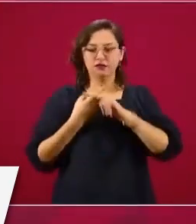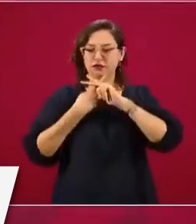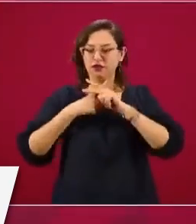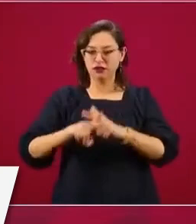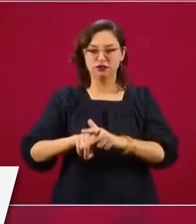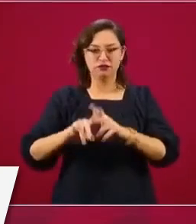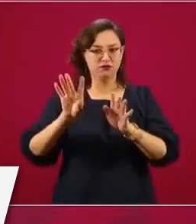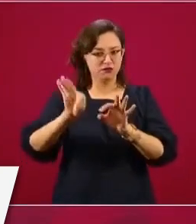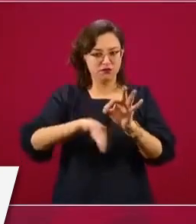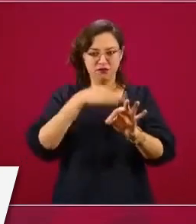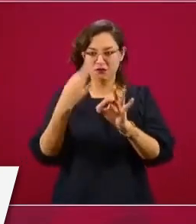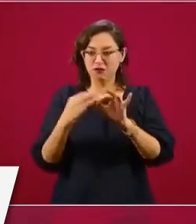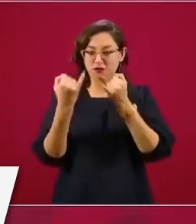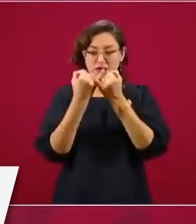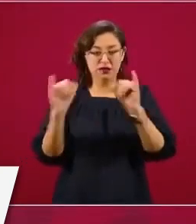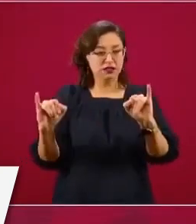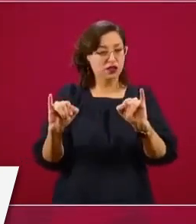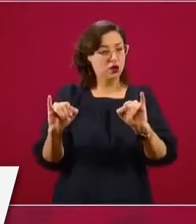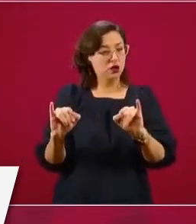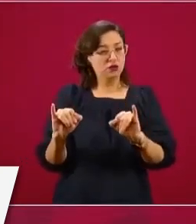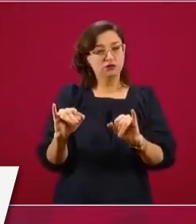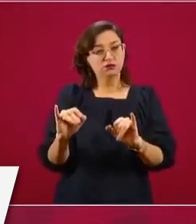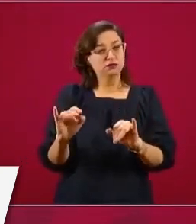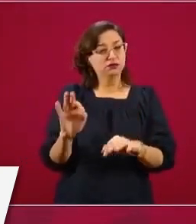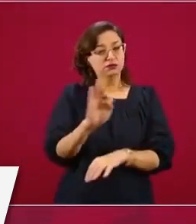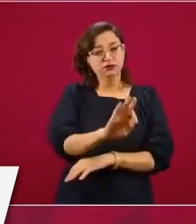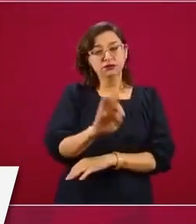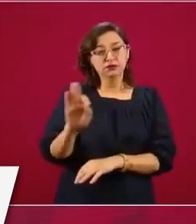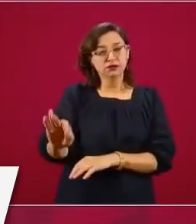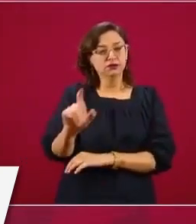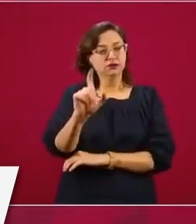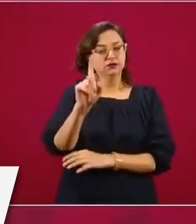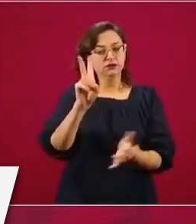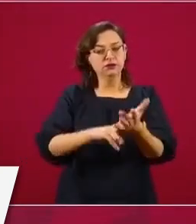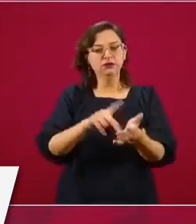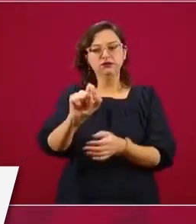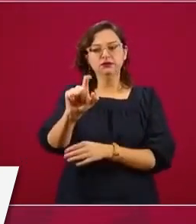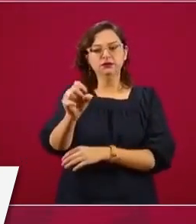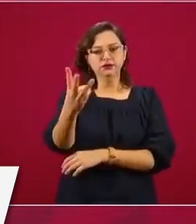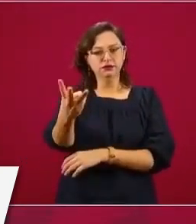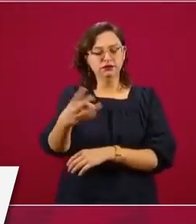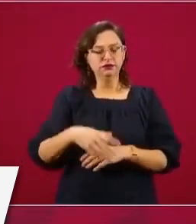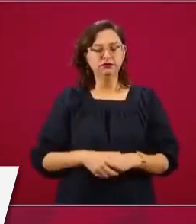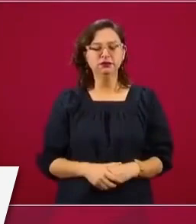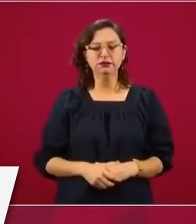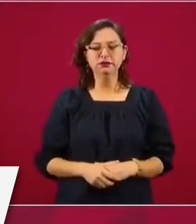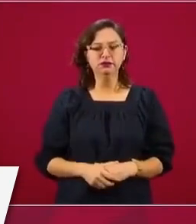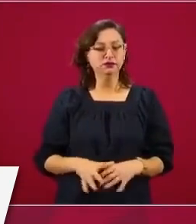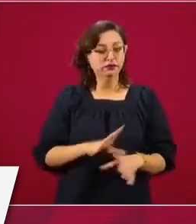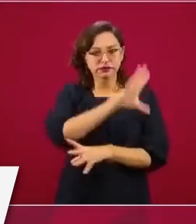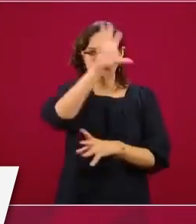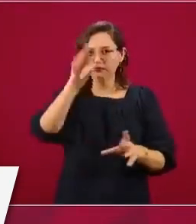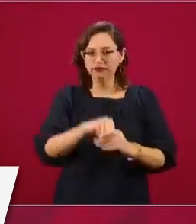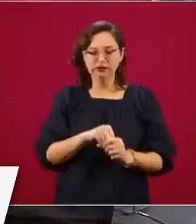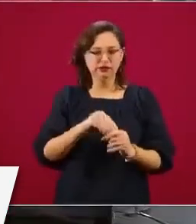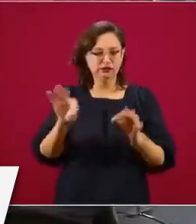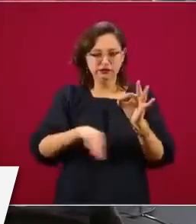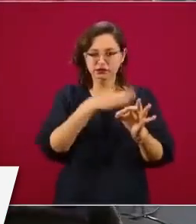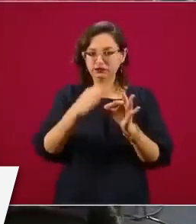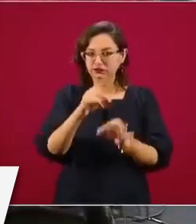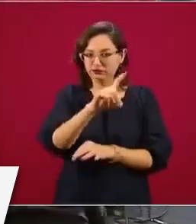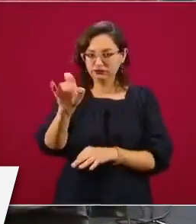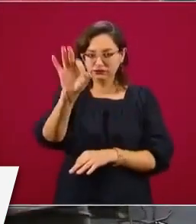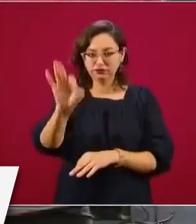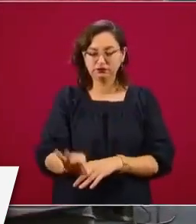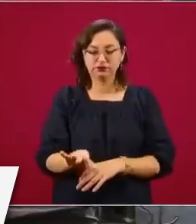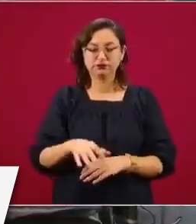terminado, inaugurado, a más tardar 2023, todo el tren.